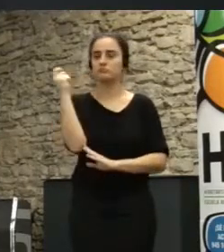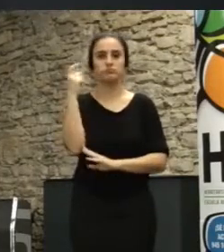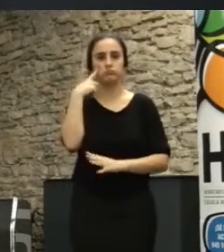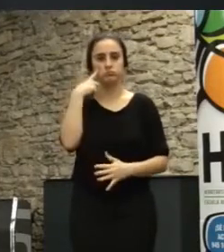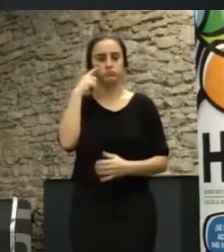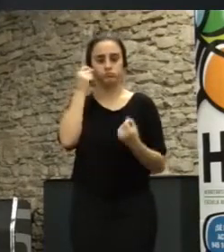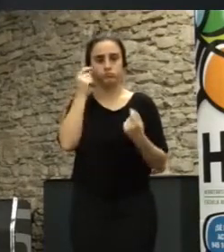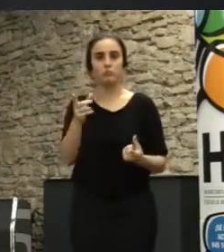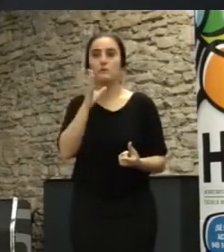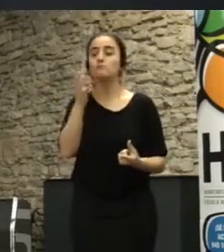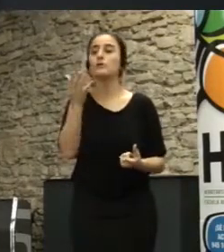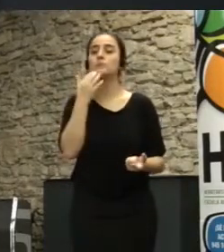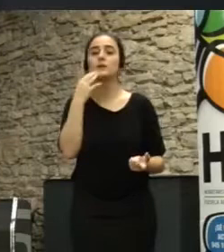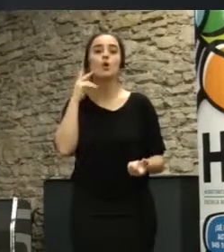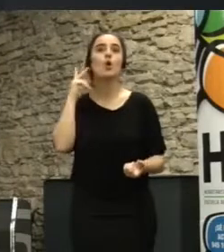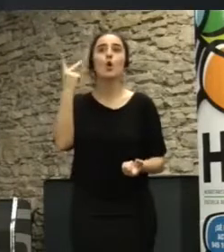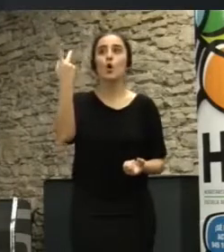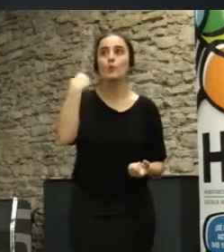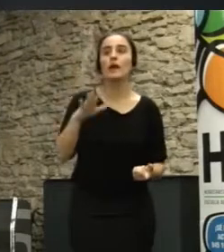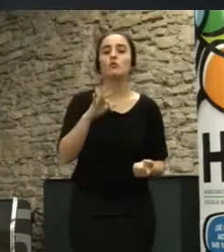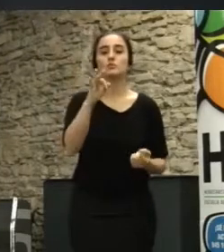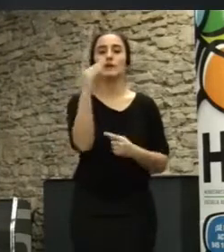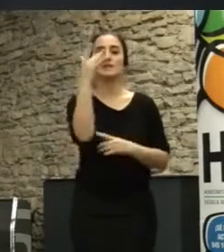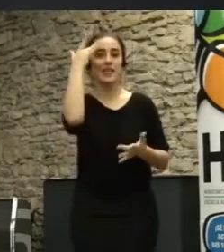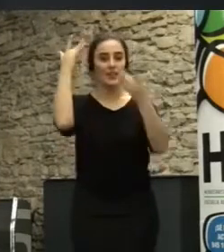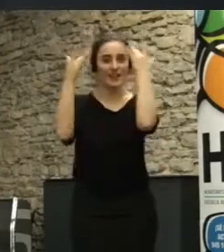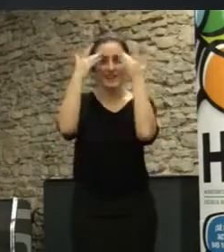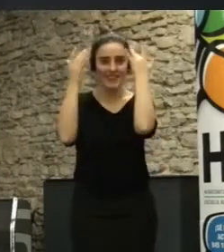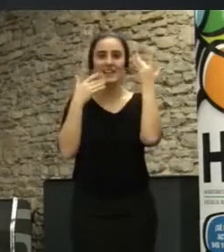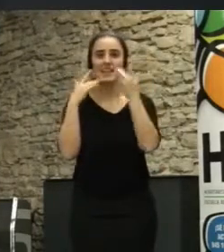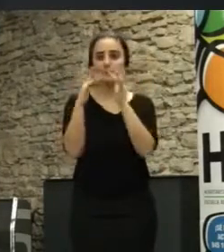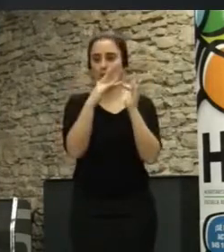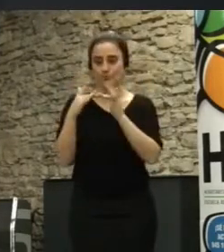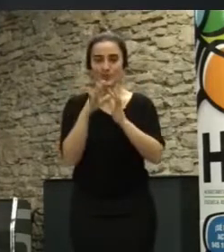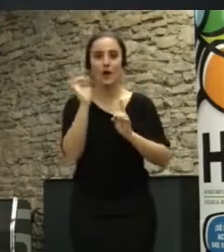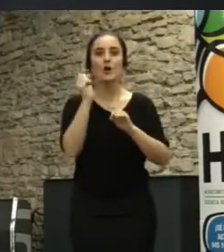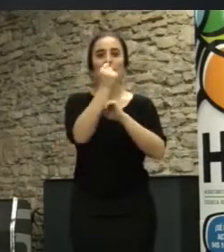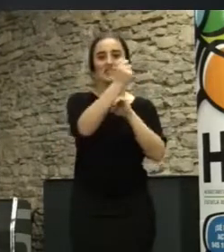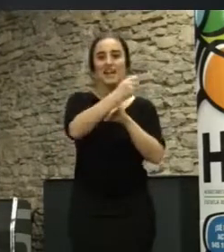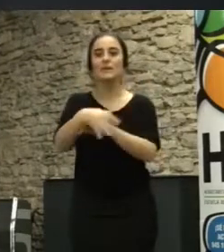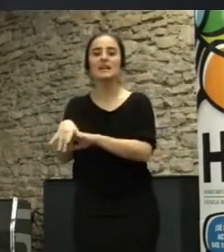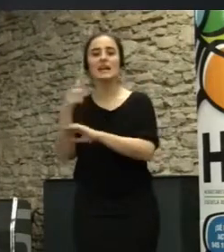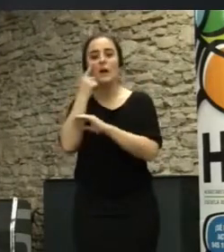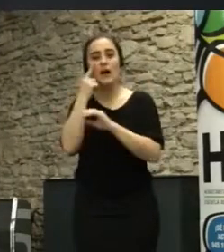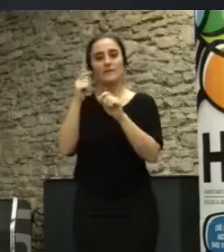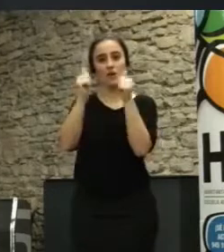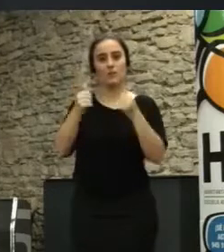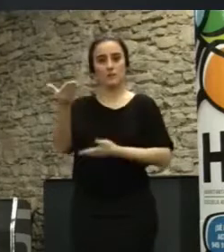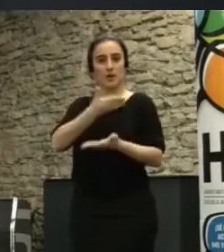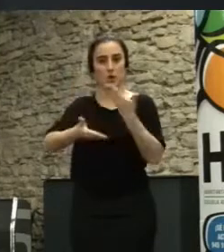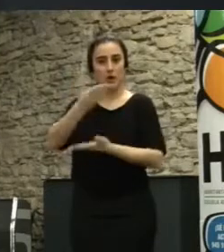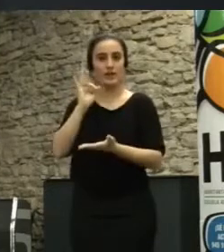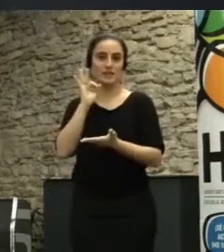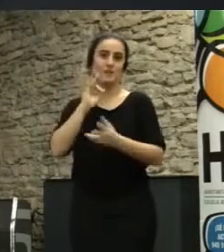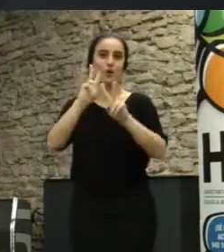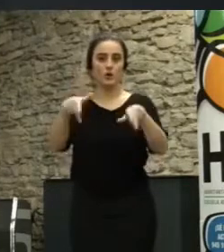gente jubilada con adolescentes, cómo la transversalidad y cómo trabajando de forma colaborativa en la innovación ciudadana